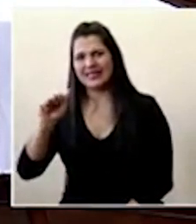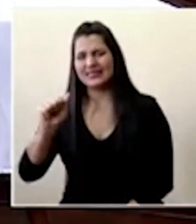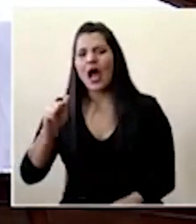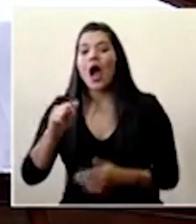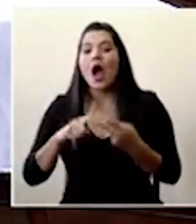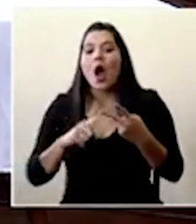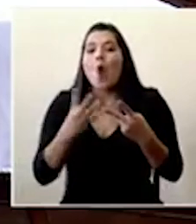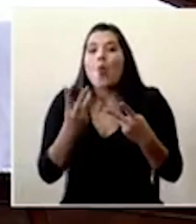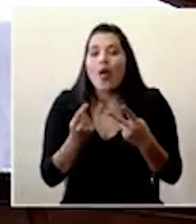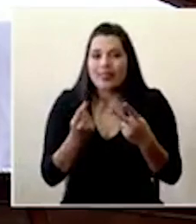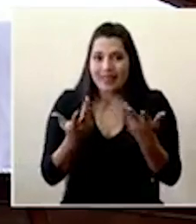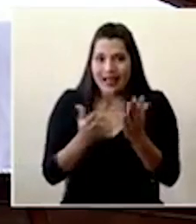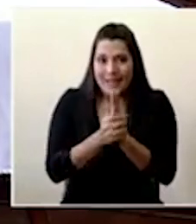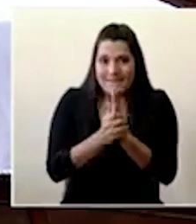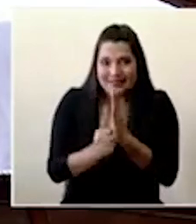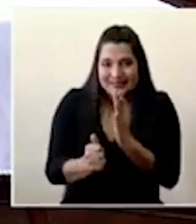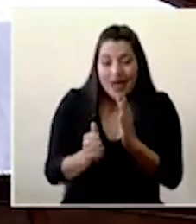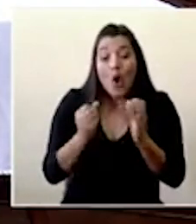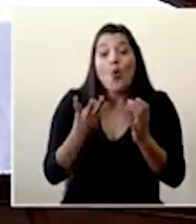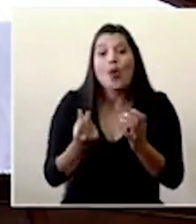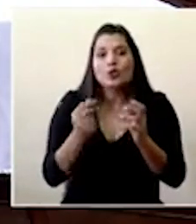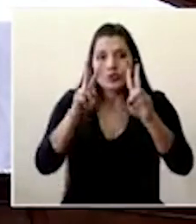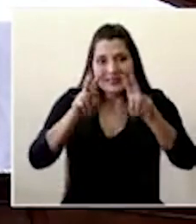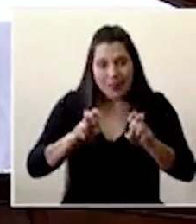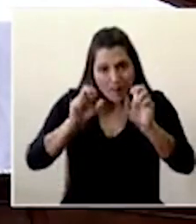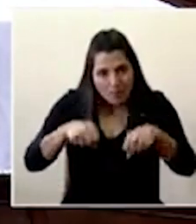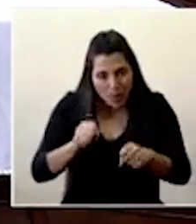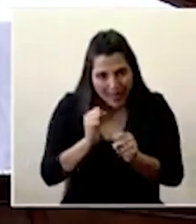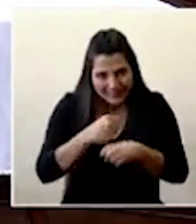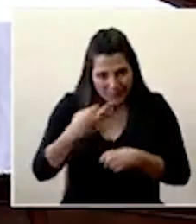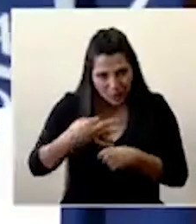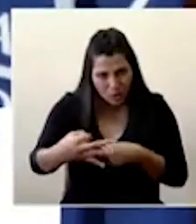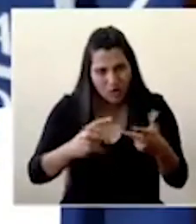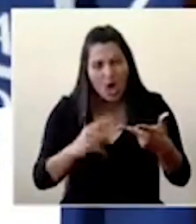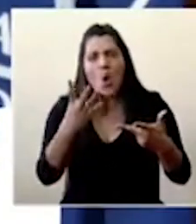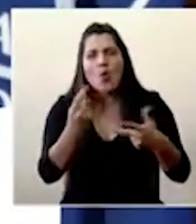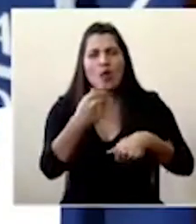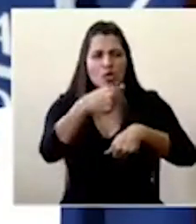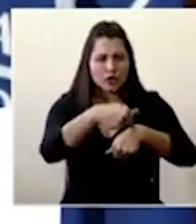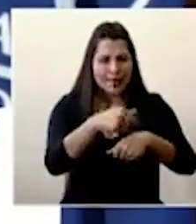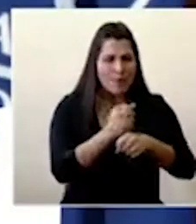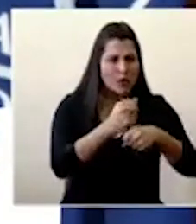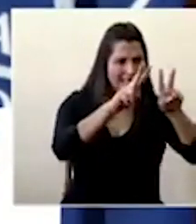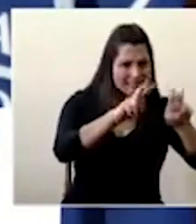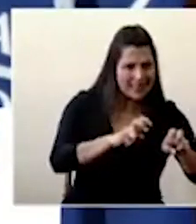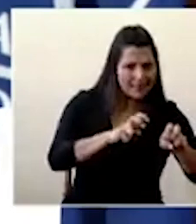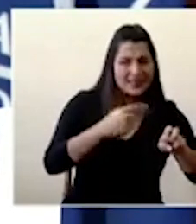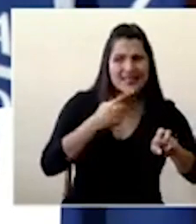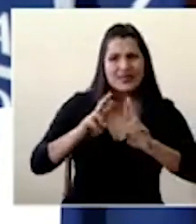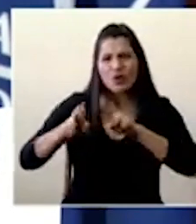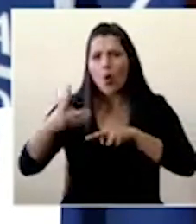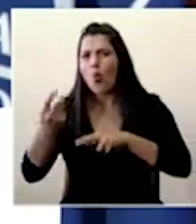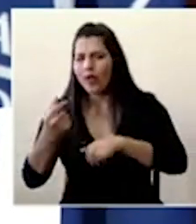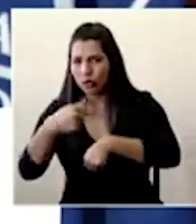cuánto tiempo usualmente transcurre entre que se realiza la prueba y se le da el diagnóstico a la persona? sí, el tiempo que transcurre no sobrepasa generalmente los